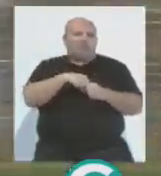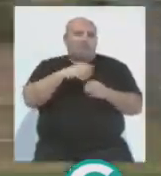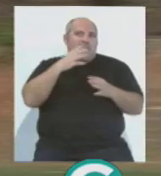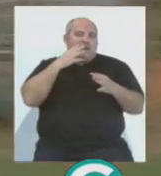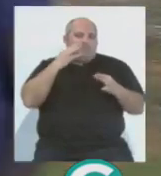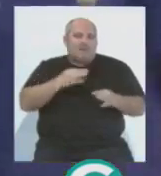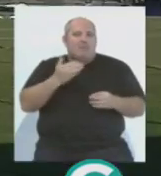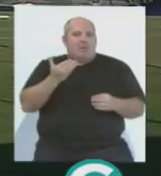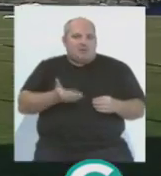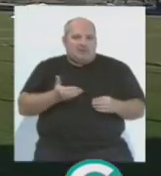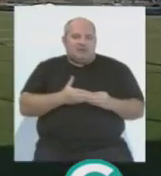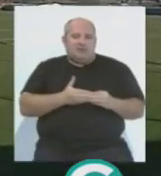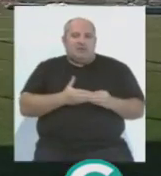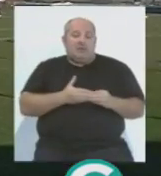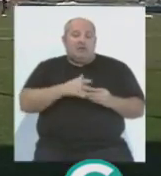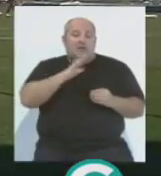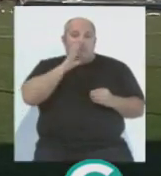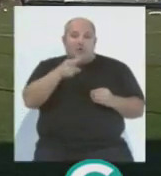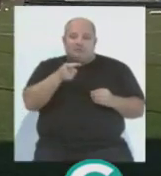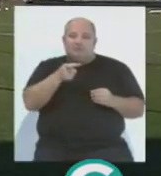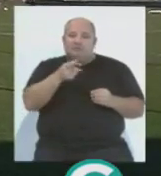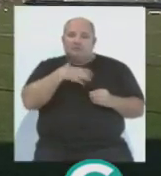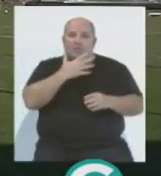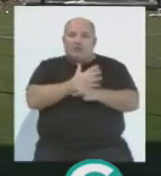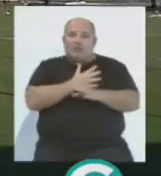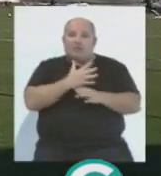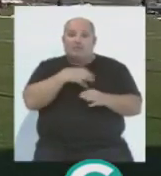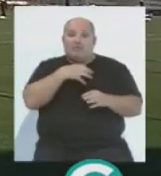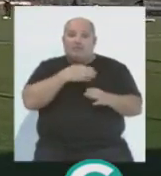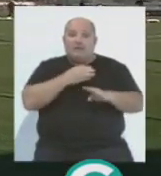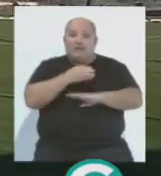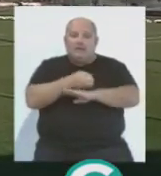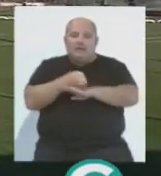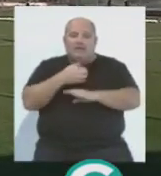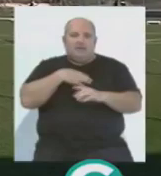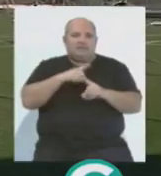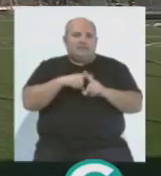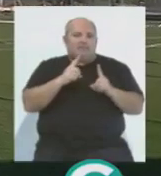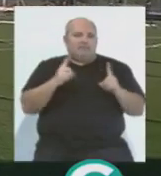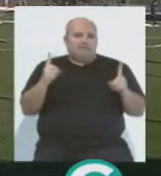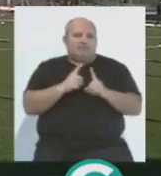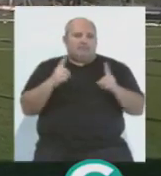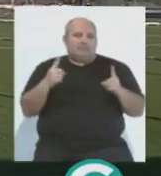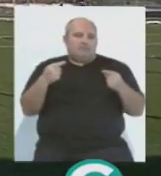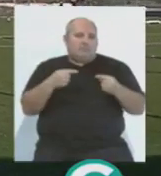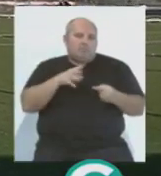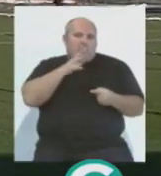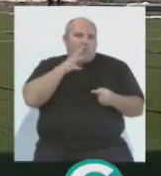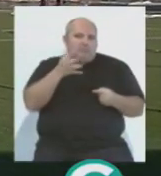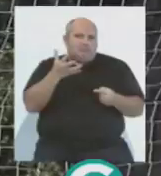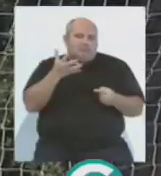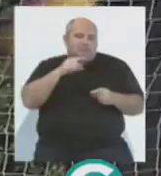importante y por eso los jugadores que no pueden hacerlo durante la competición porque